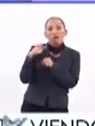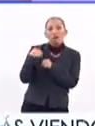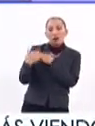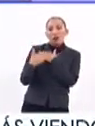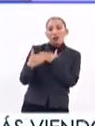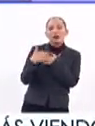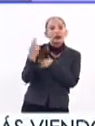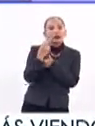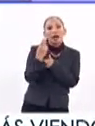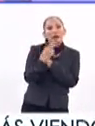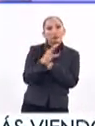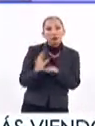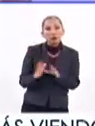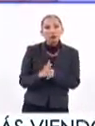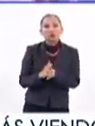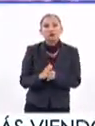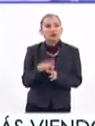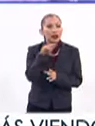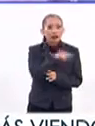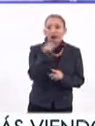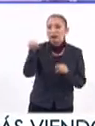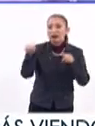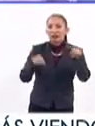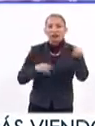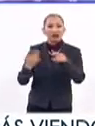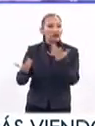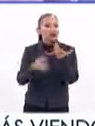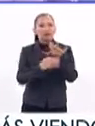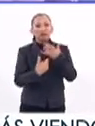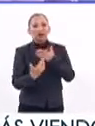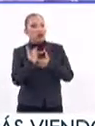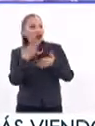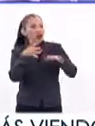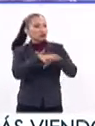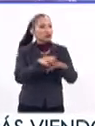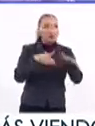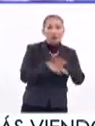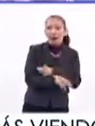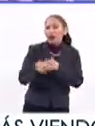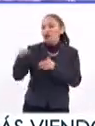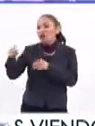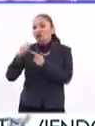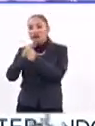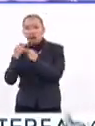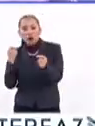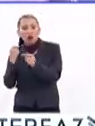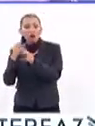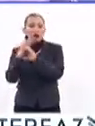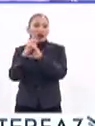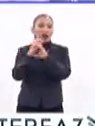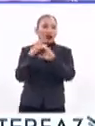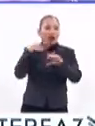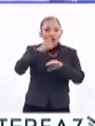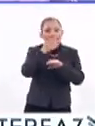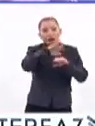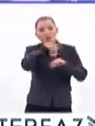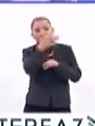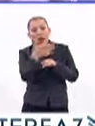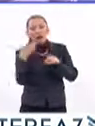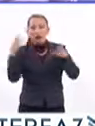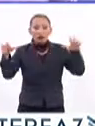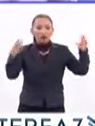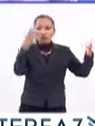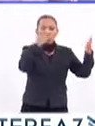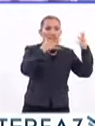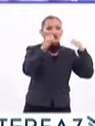lo que necesitamos, o sea, que por acá, por acá, por acá, los de inclusión social, en el metro, en el transporte, afuera de la escuela. Y entonces, de